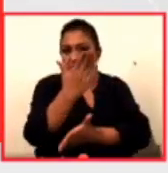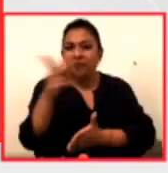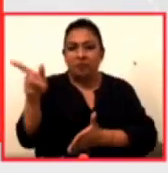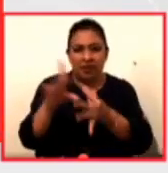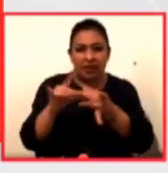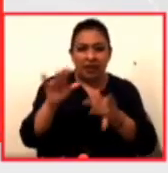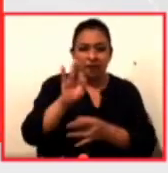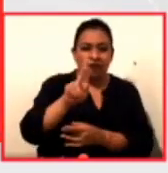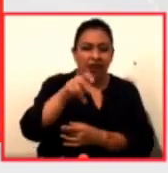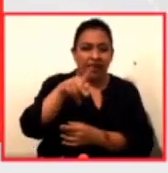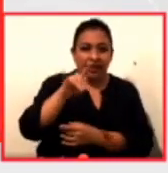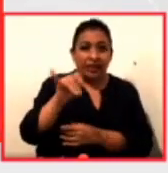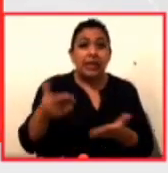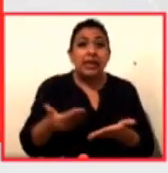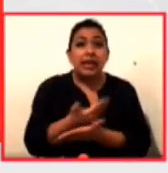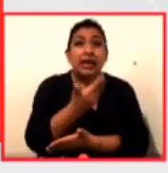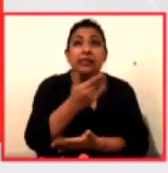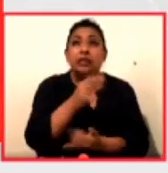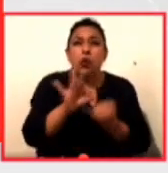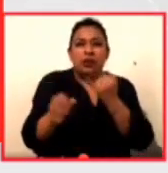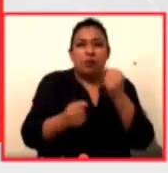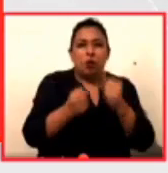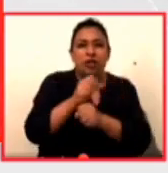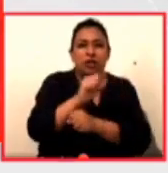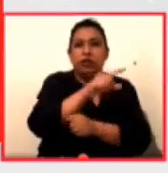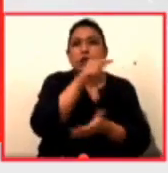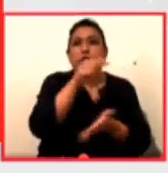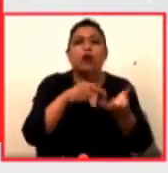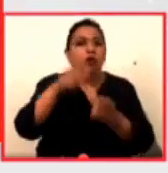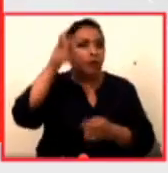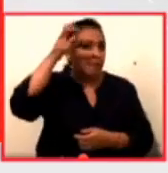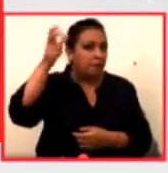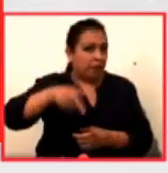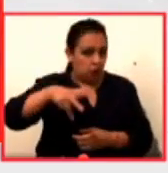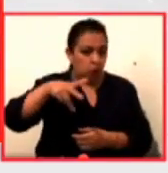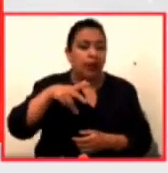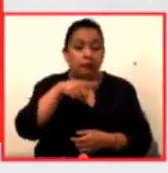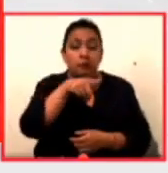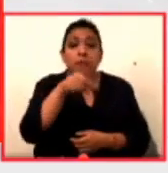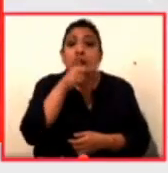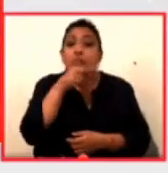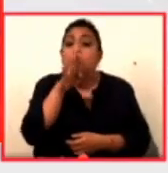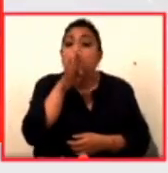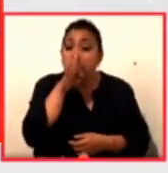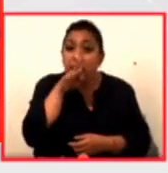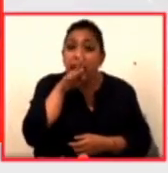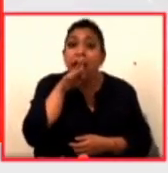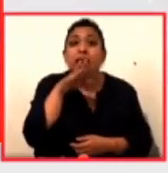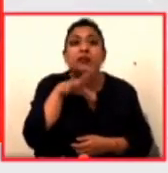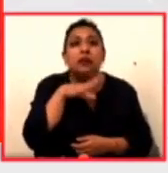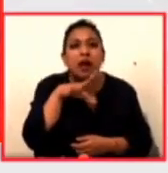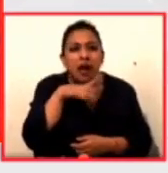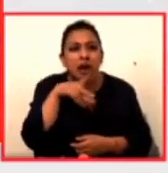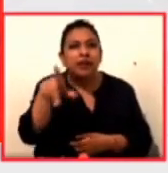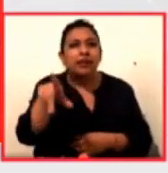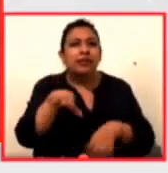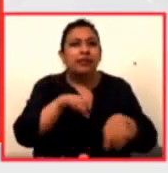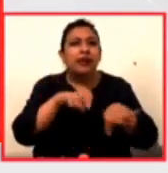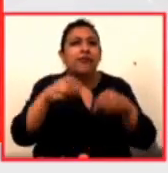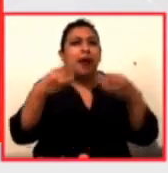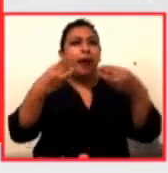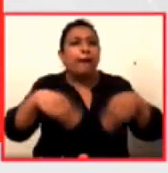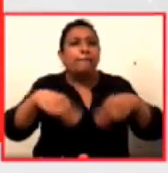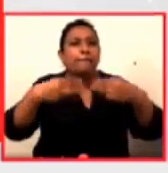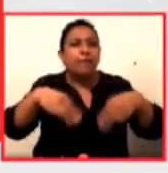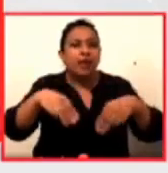Frankie Piña nació a finales de los años 60 en Pachuca, en Hidalgo. Sus padres tenían un puesto de mercados y